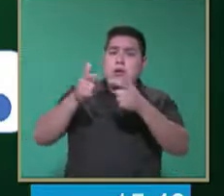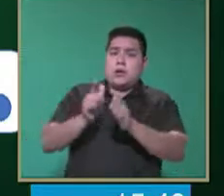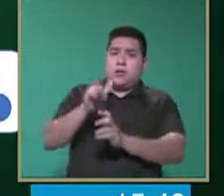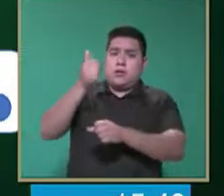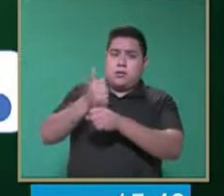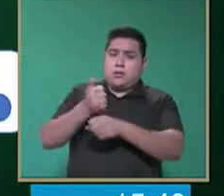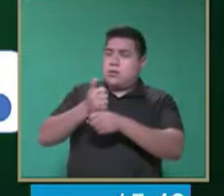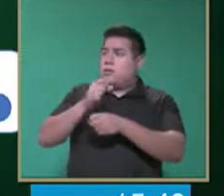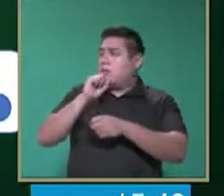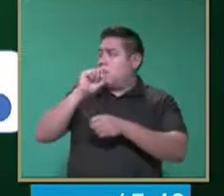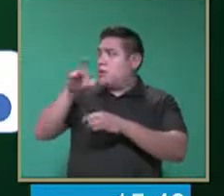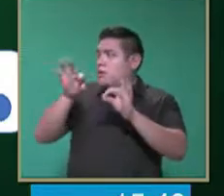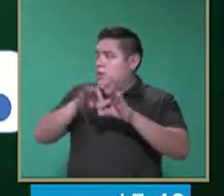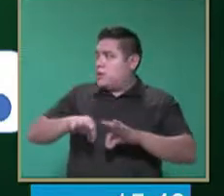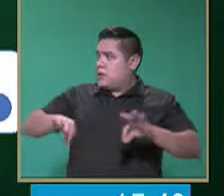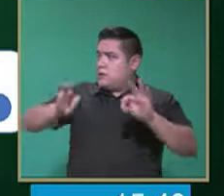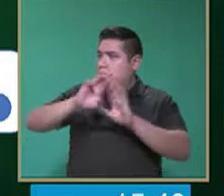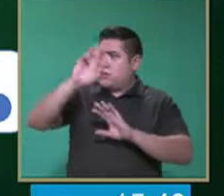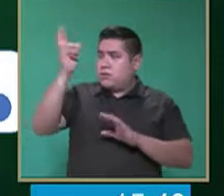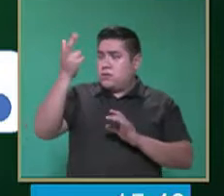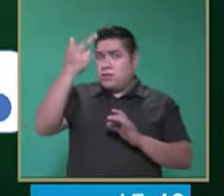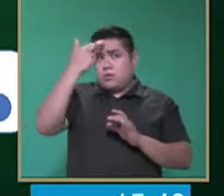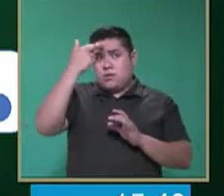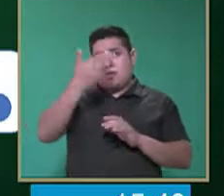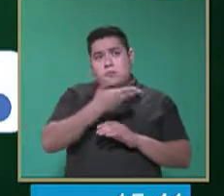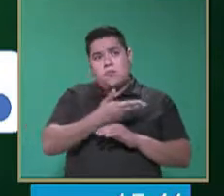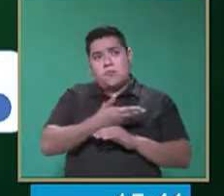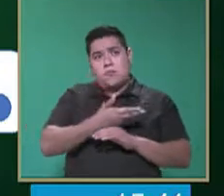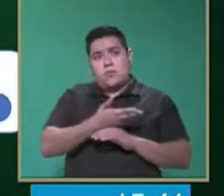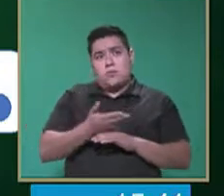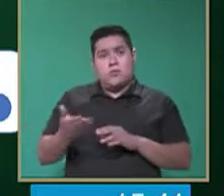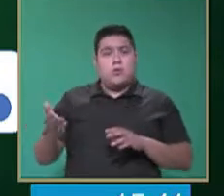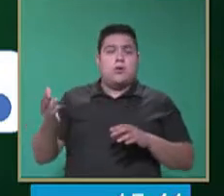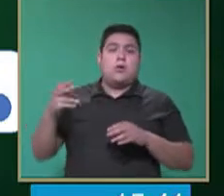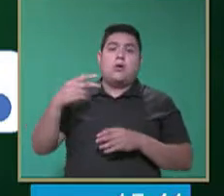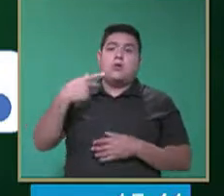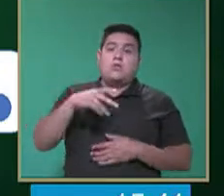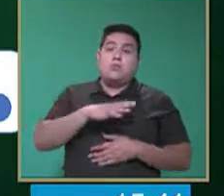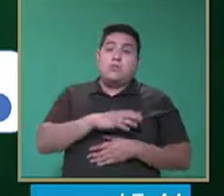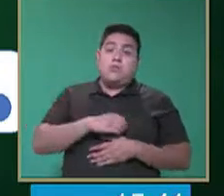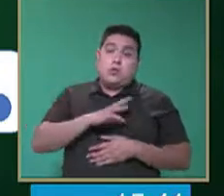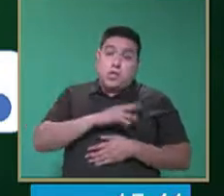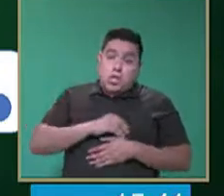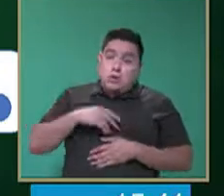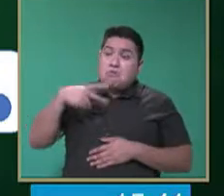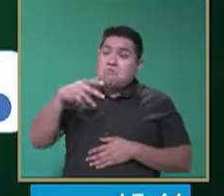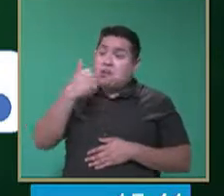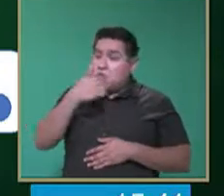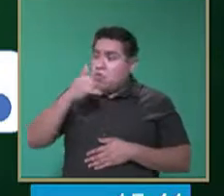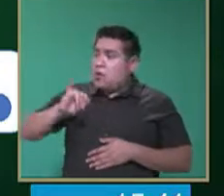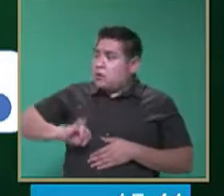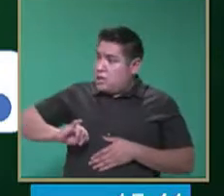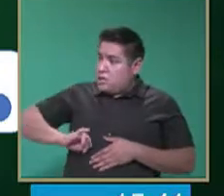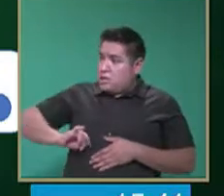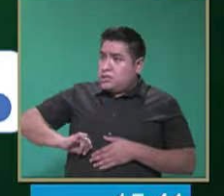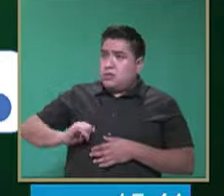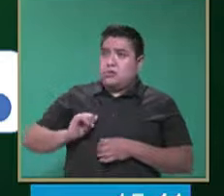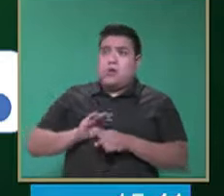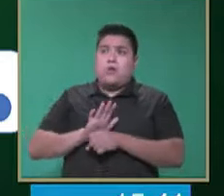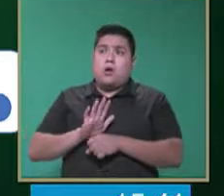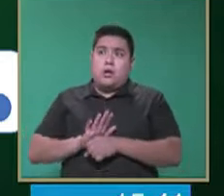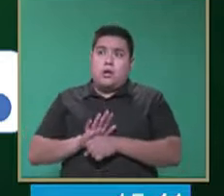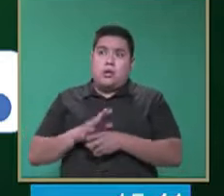Es importante recordar que hay que trabajar con los intereses del alumno, sobre todo con esos intereses que a ellos le